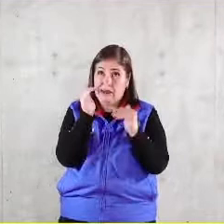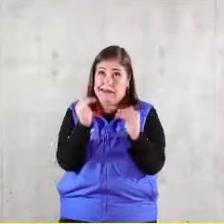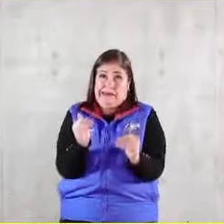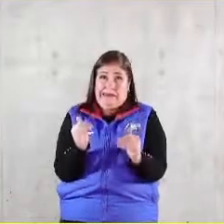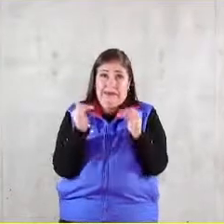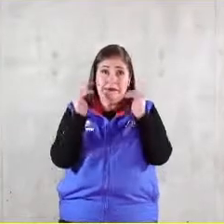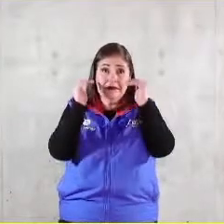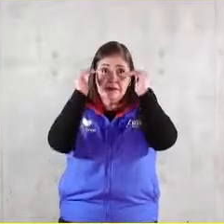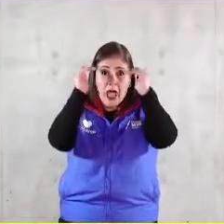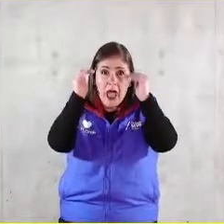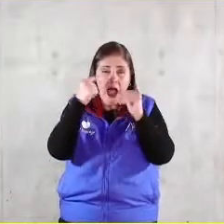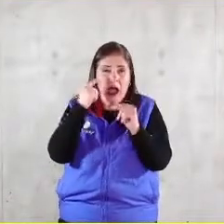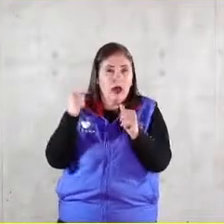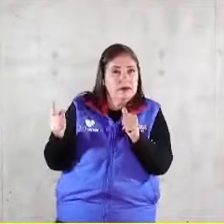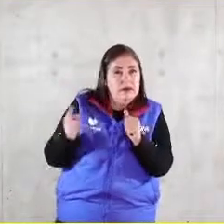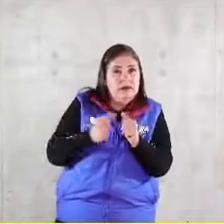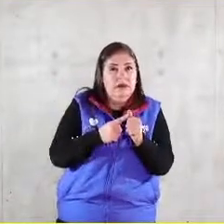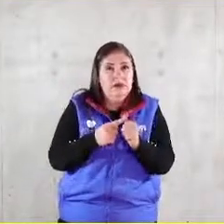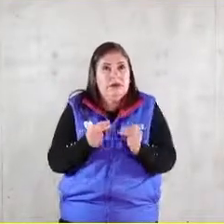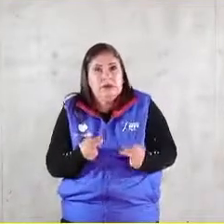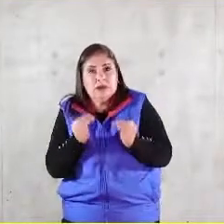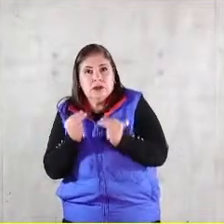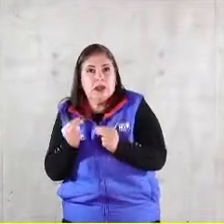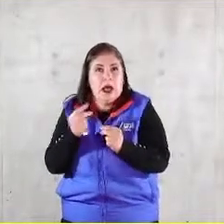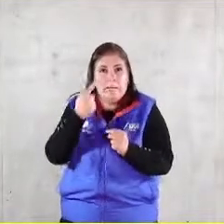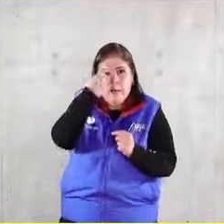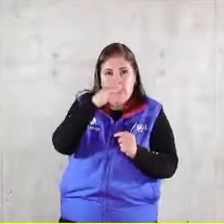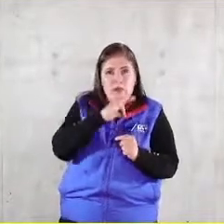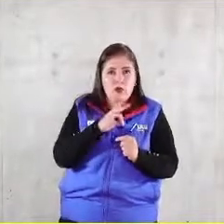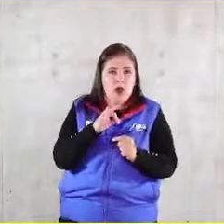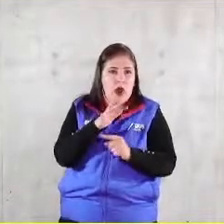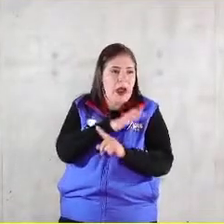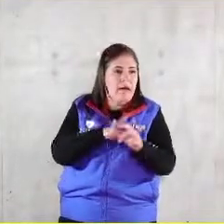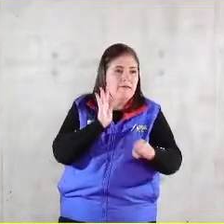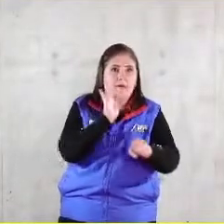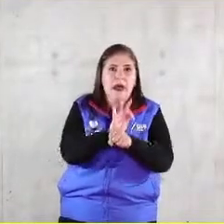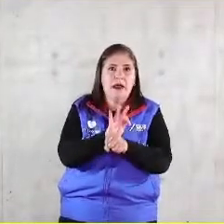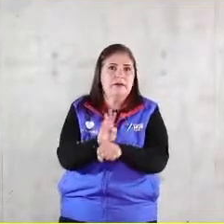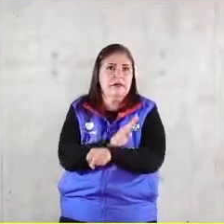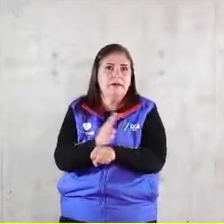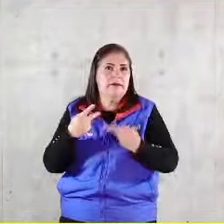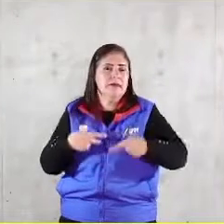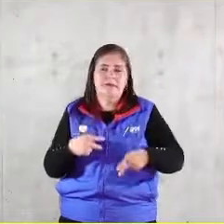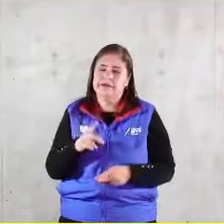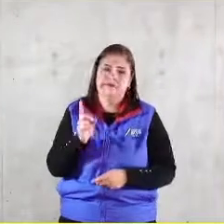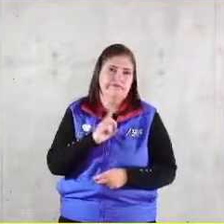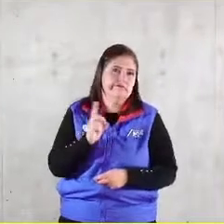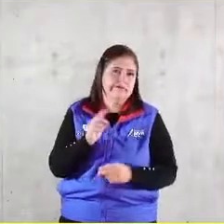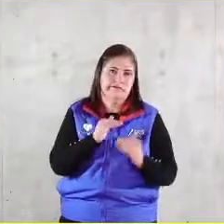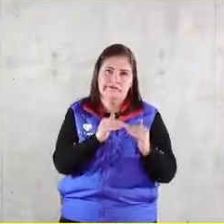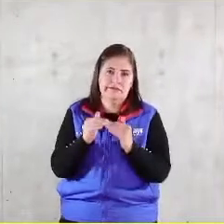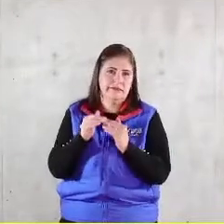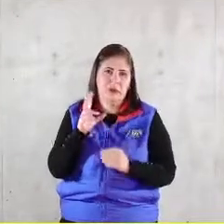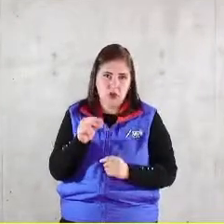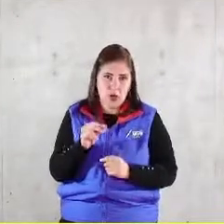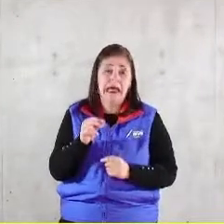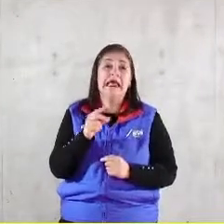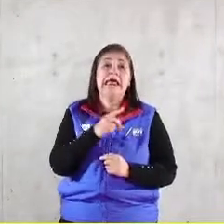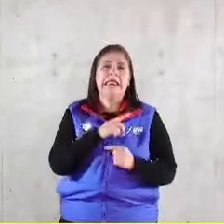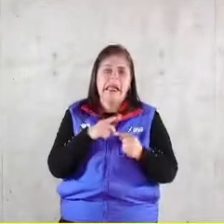de nuestra convivencia y de nuestro hacernos cargo del bien común es una herramienta que complementa